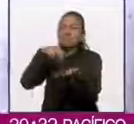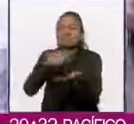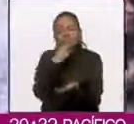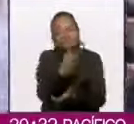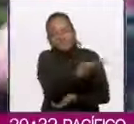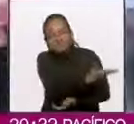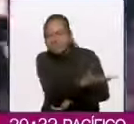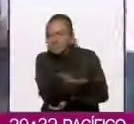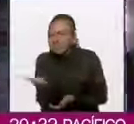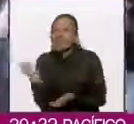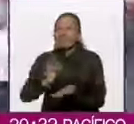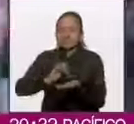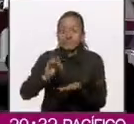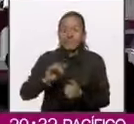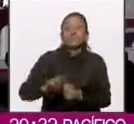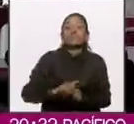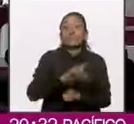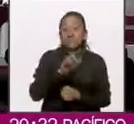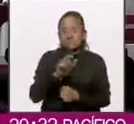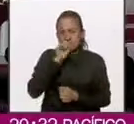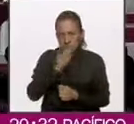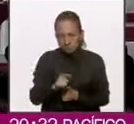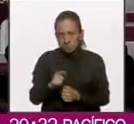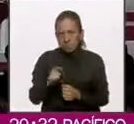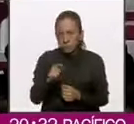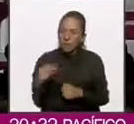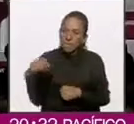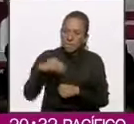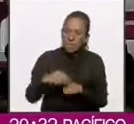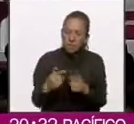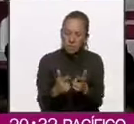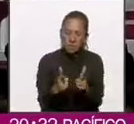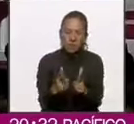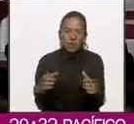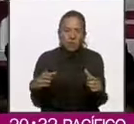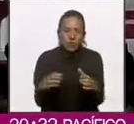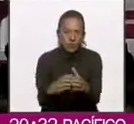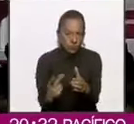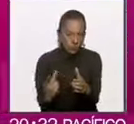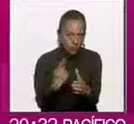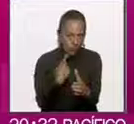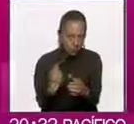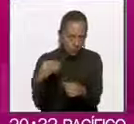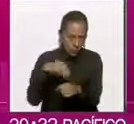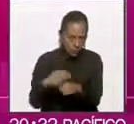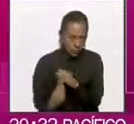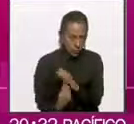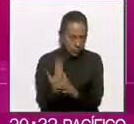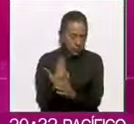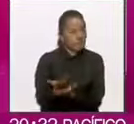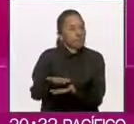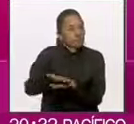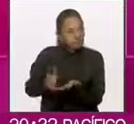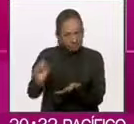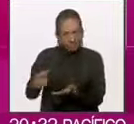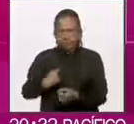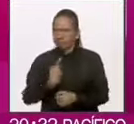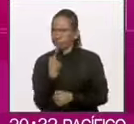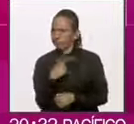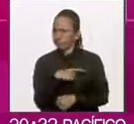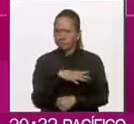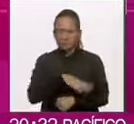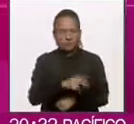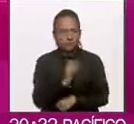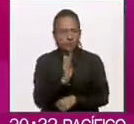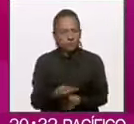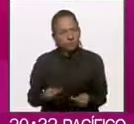agrupación política. Y por otro lado presentó una impugnación ante la Comisión de Honestidad